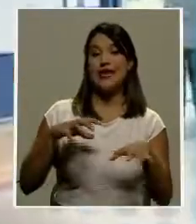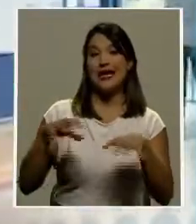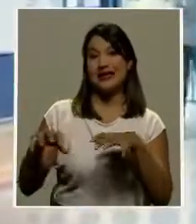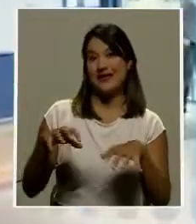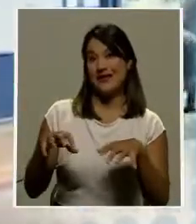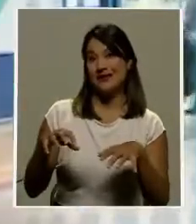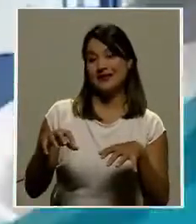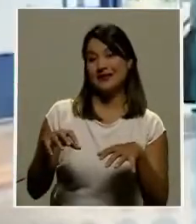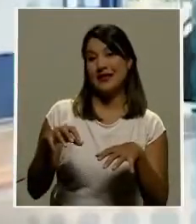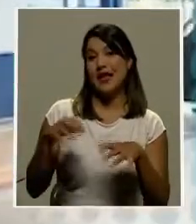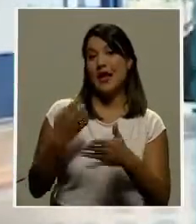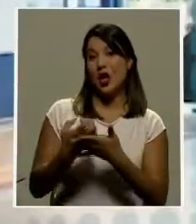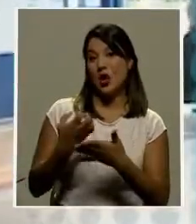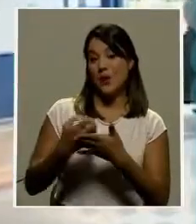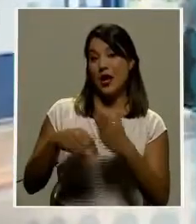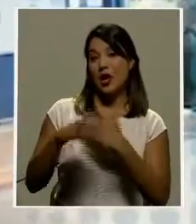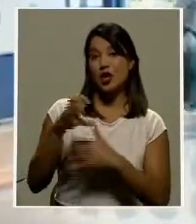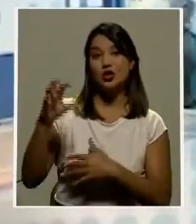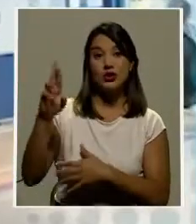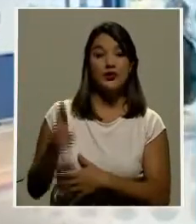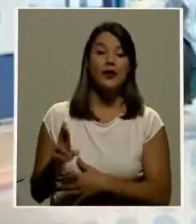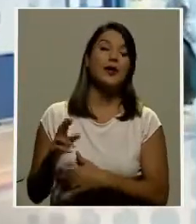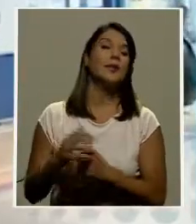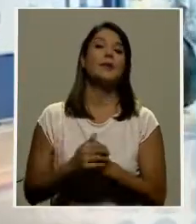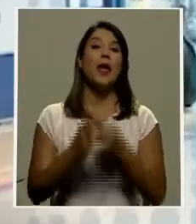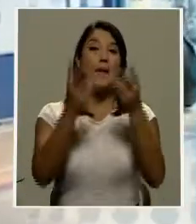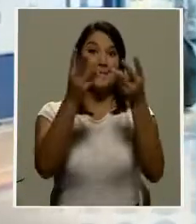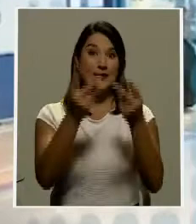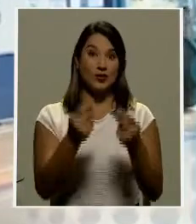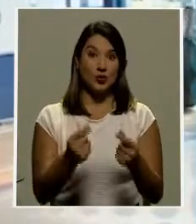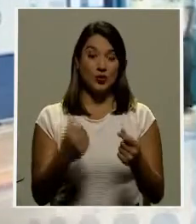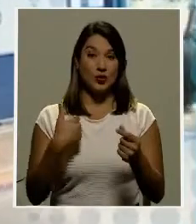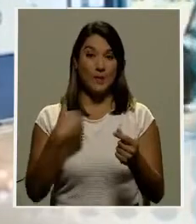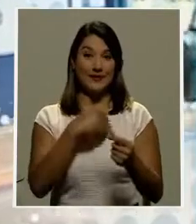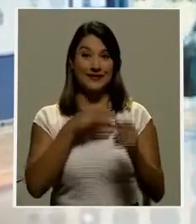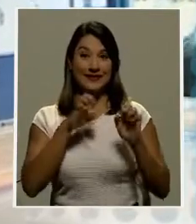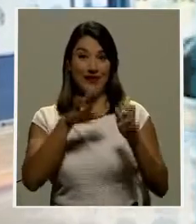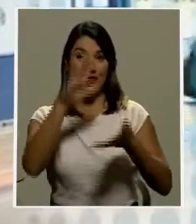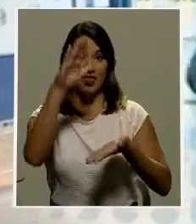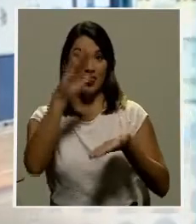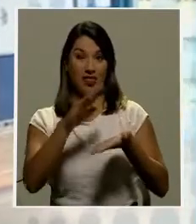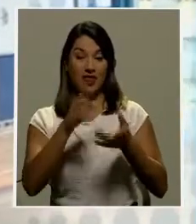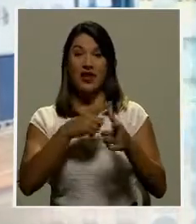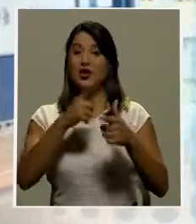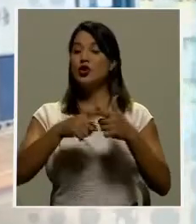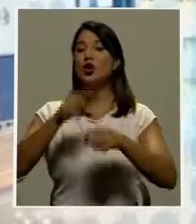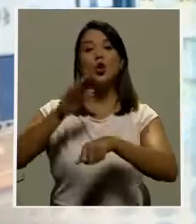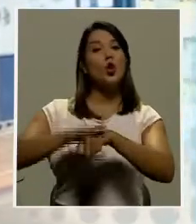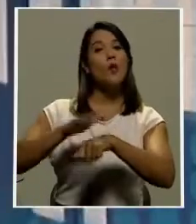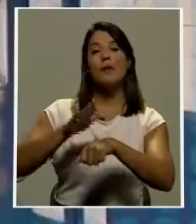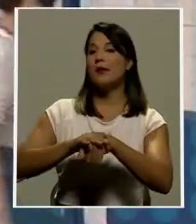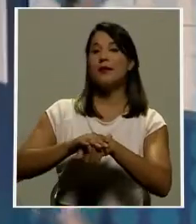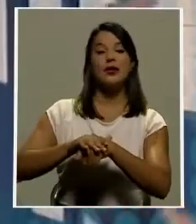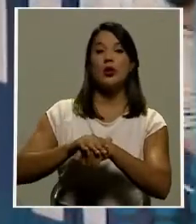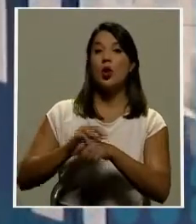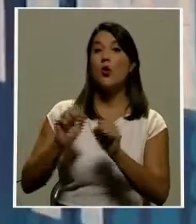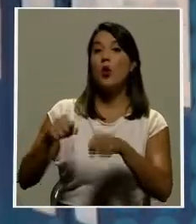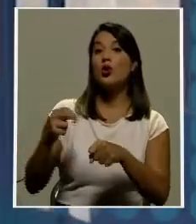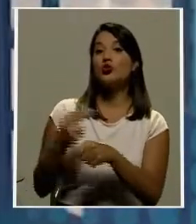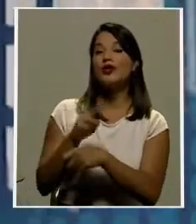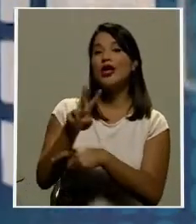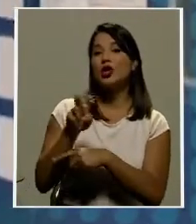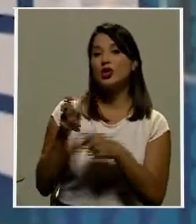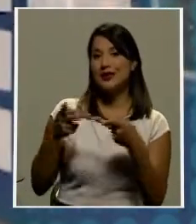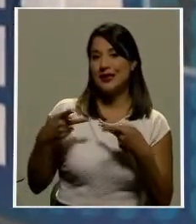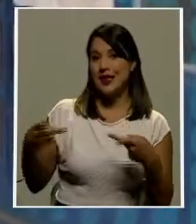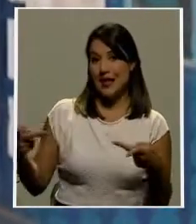Música Los recortes del presupuesto del MEP impidieron reponer 900 plazas docentes para este 2021, situación que